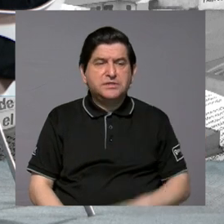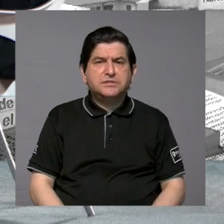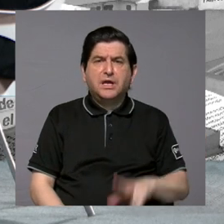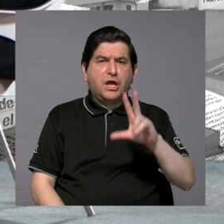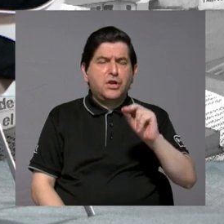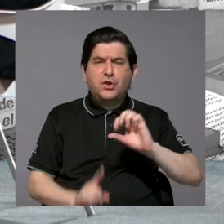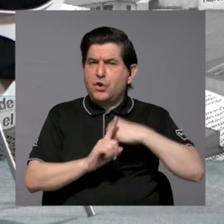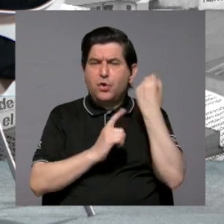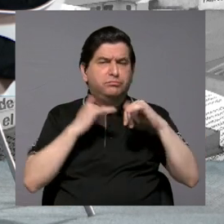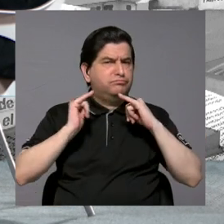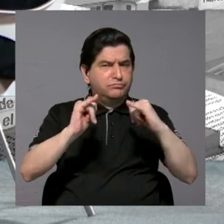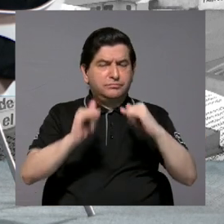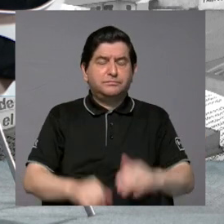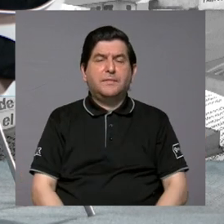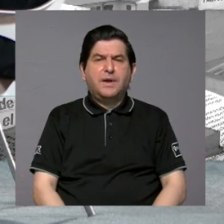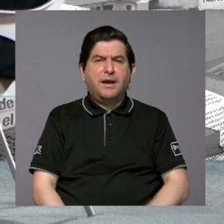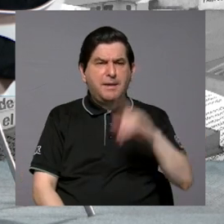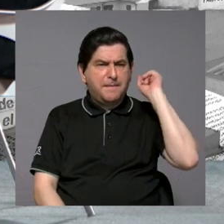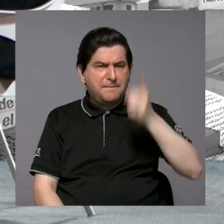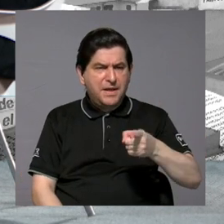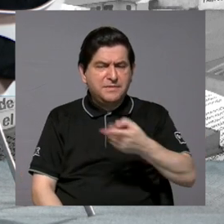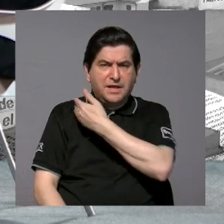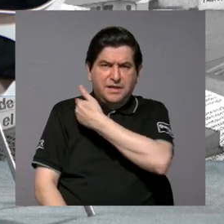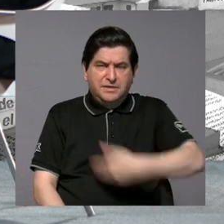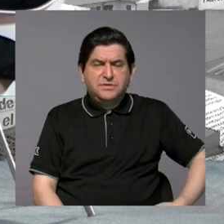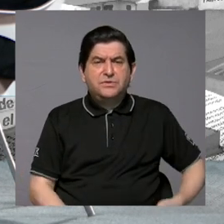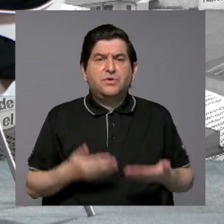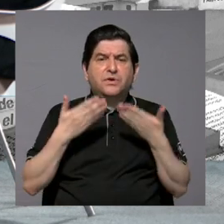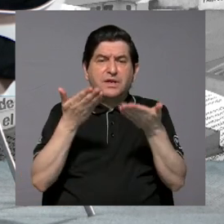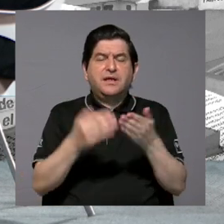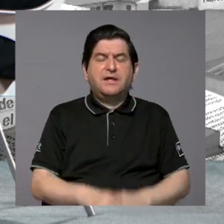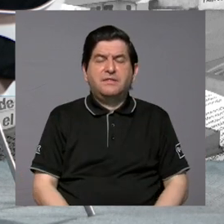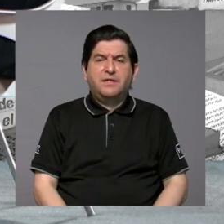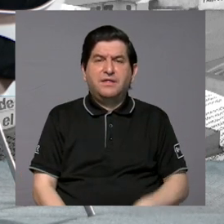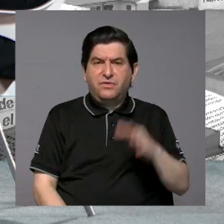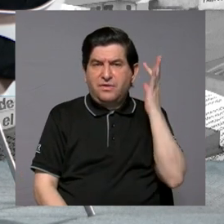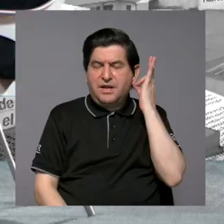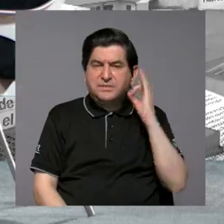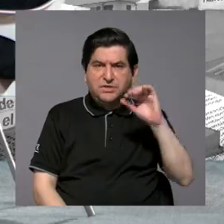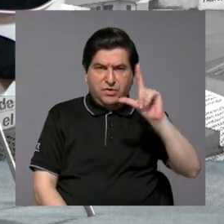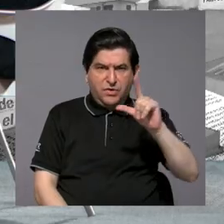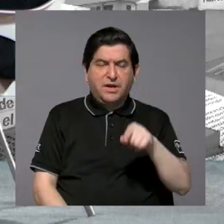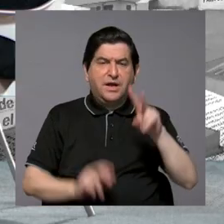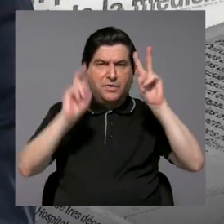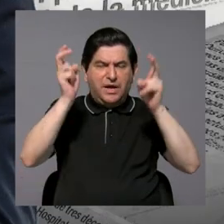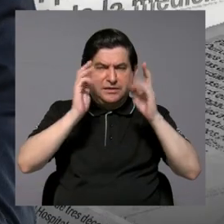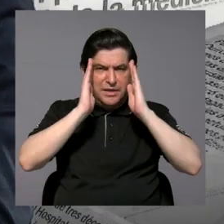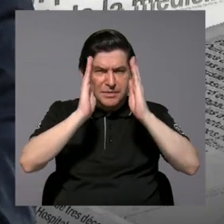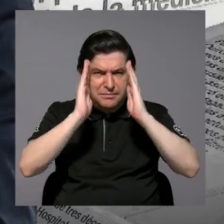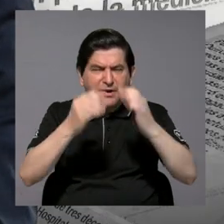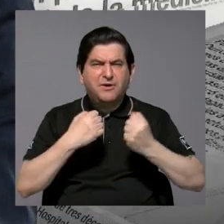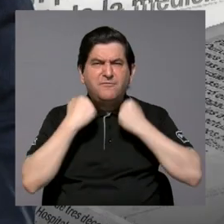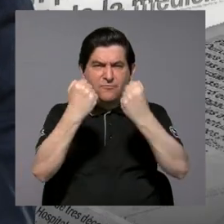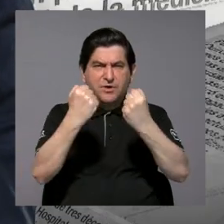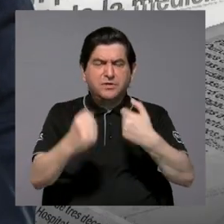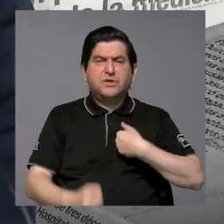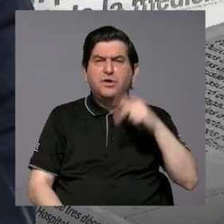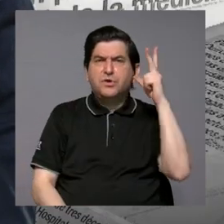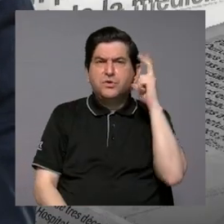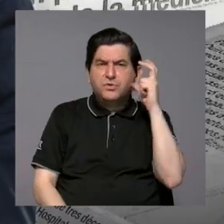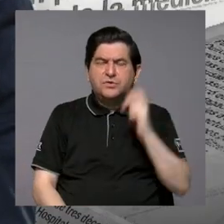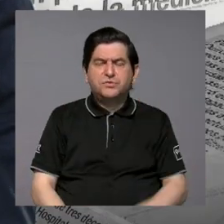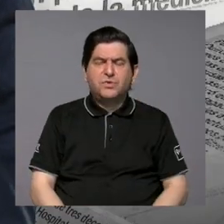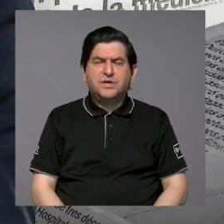el mandato que el presidente le da a doña Laura es justamente entrar muy fuerte con ese tema. y uno lo escucha en las